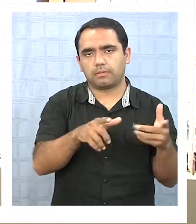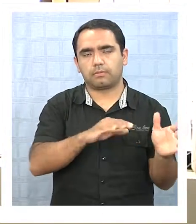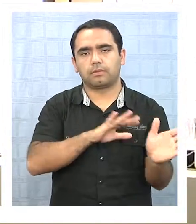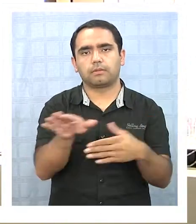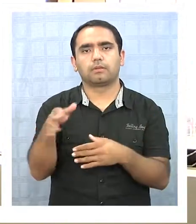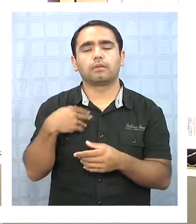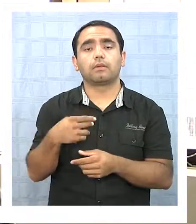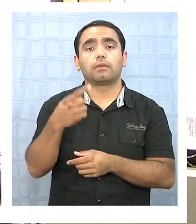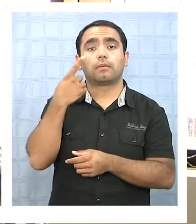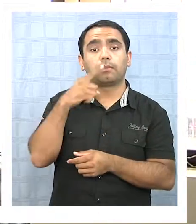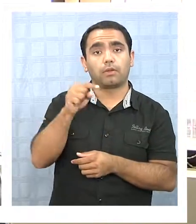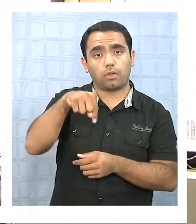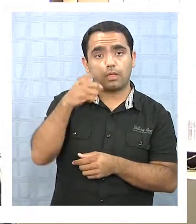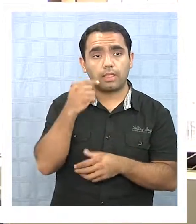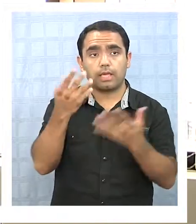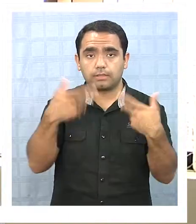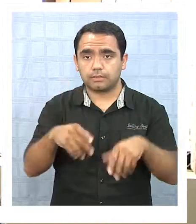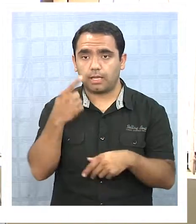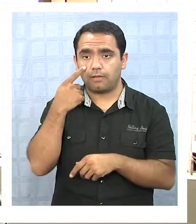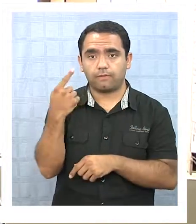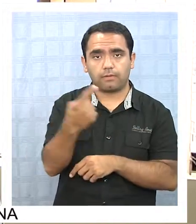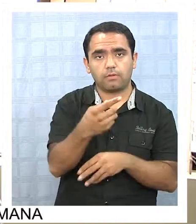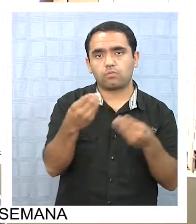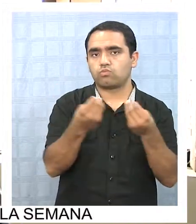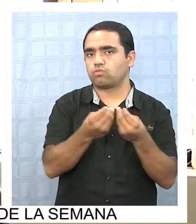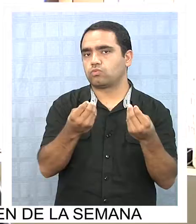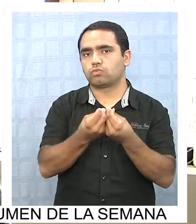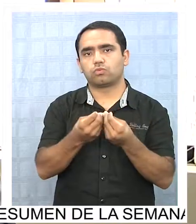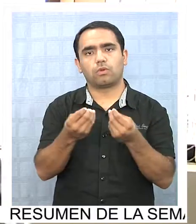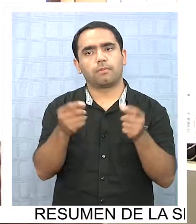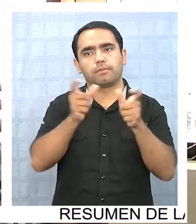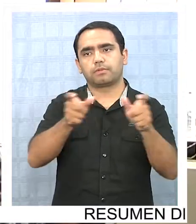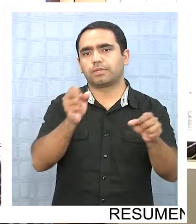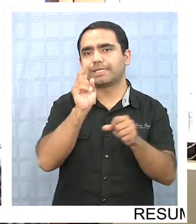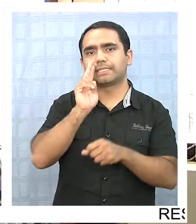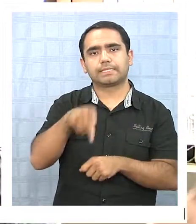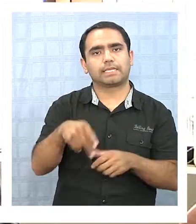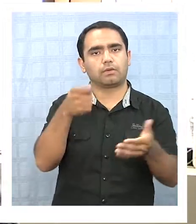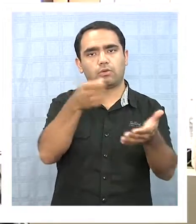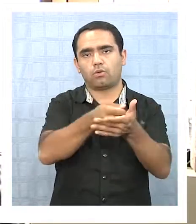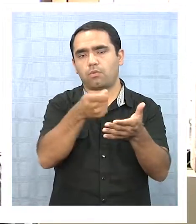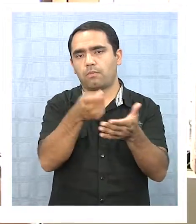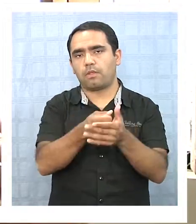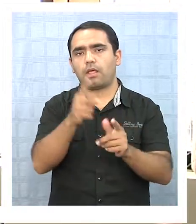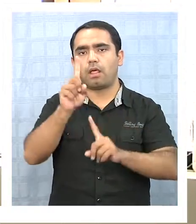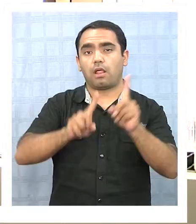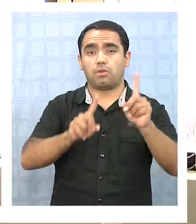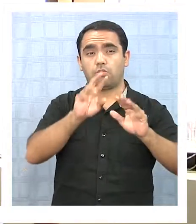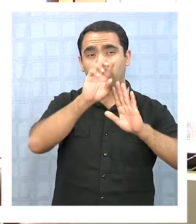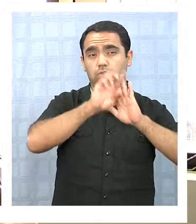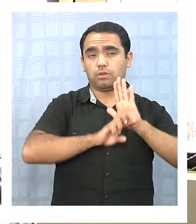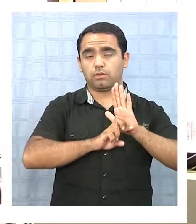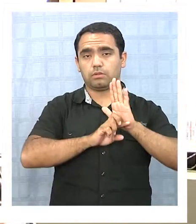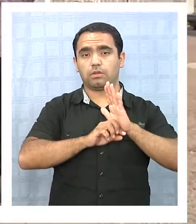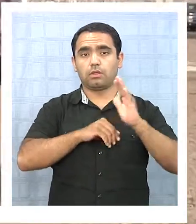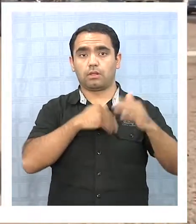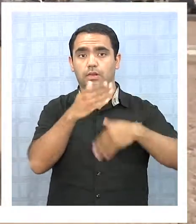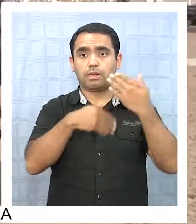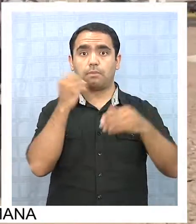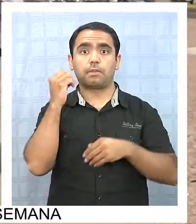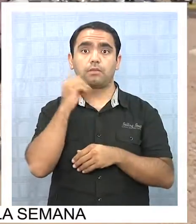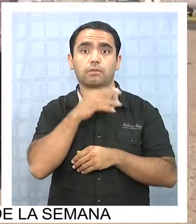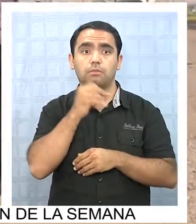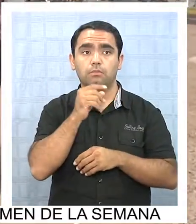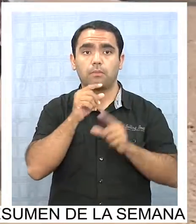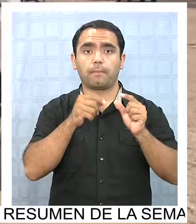IVA. Pero hoy día ya se ha notado una baja importante. Hay proyectos que ya, la velocidad